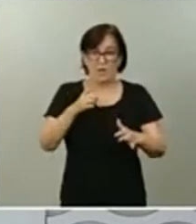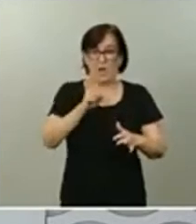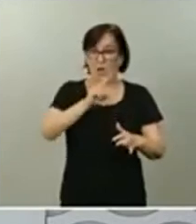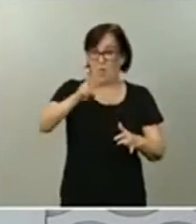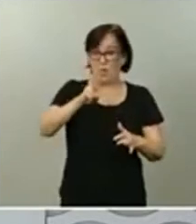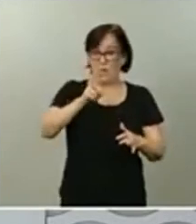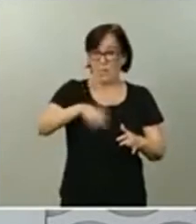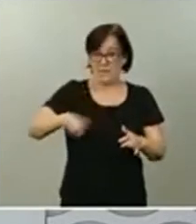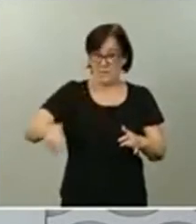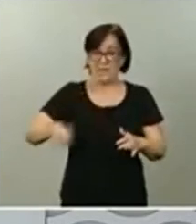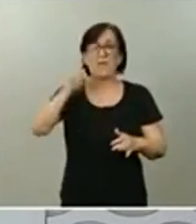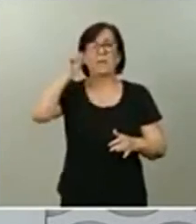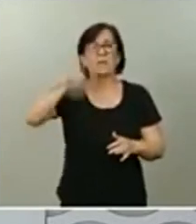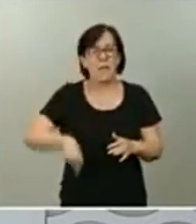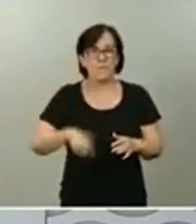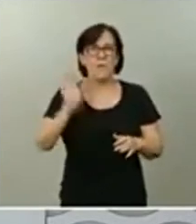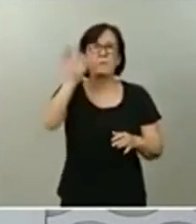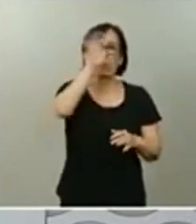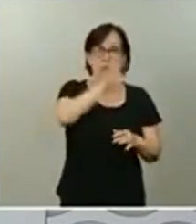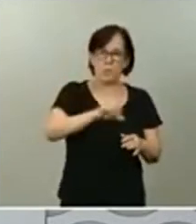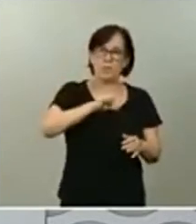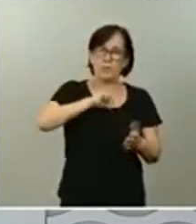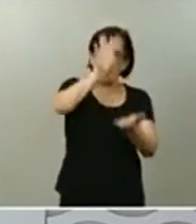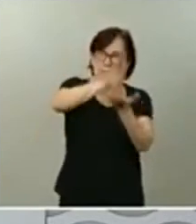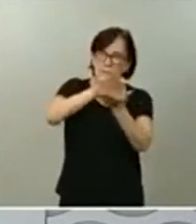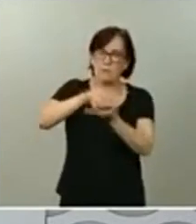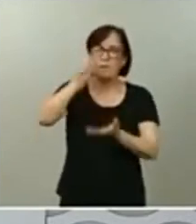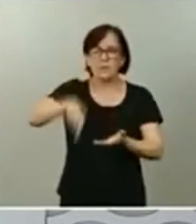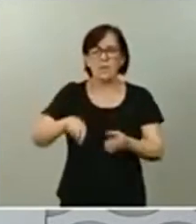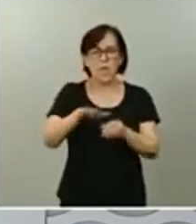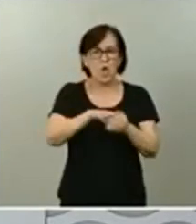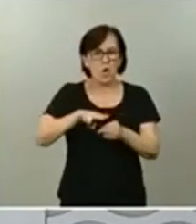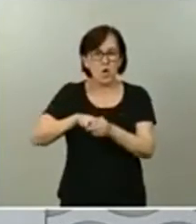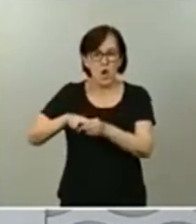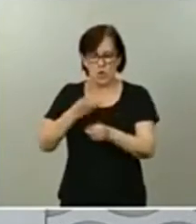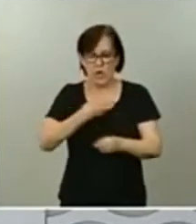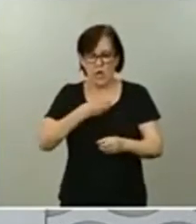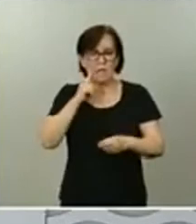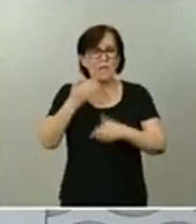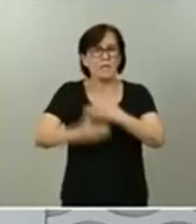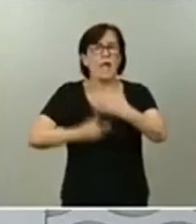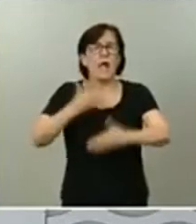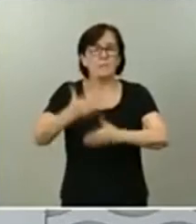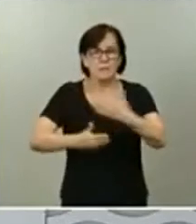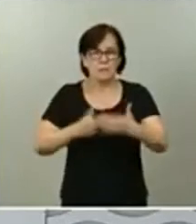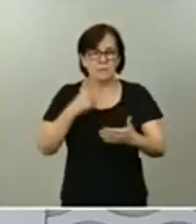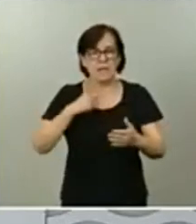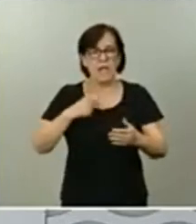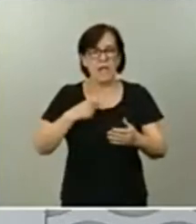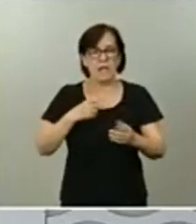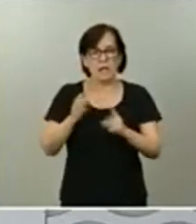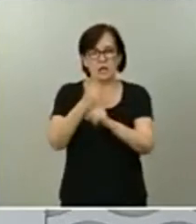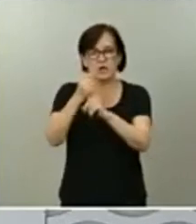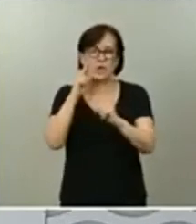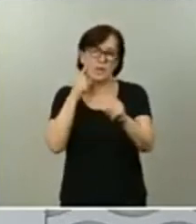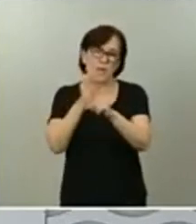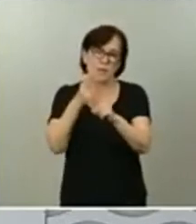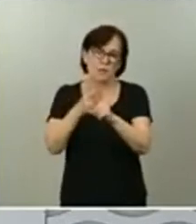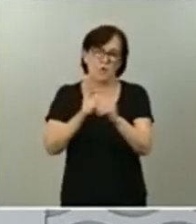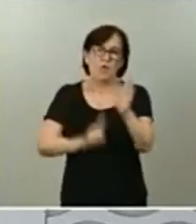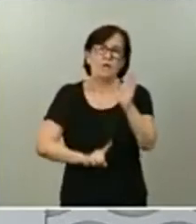también por las comunidades autónomas y las entidades locales en el avance para conseguir estos objetivos de desarrollo